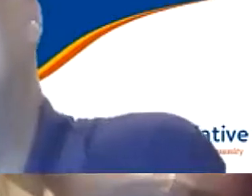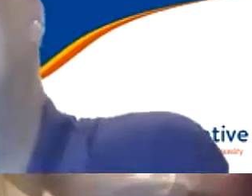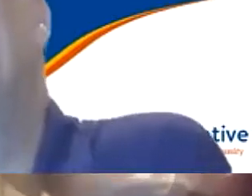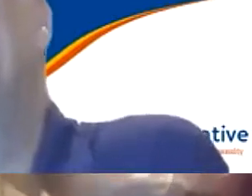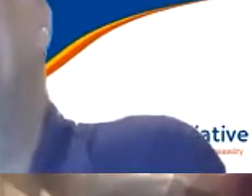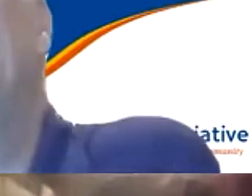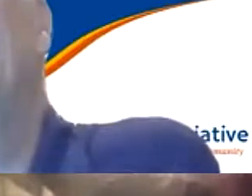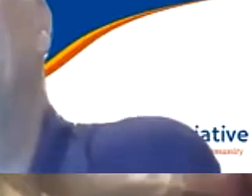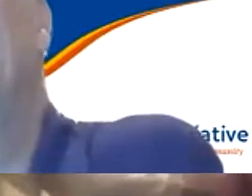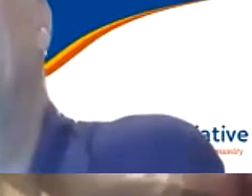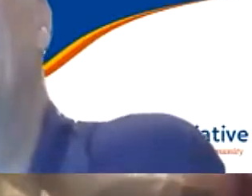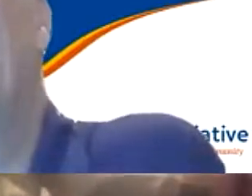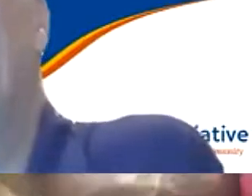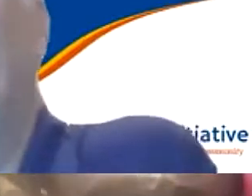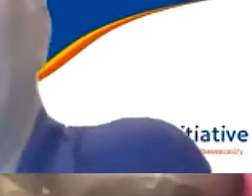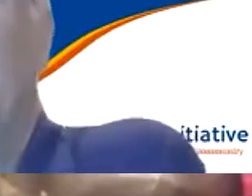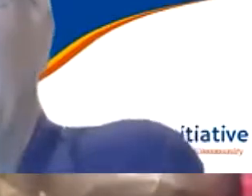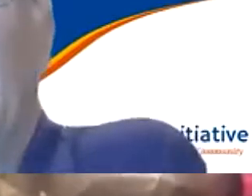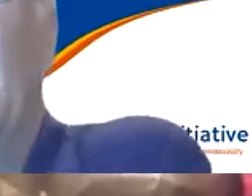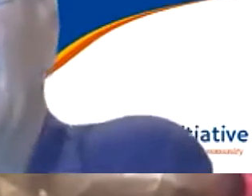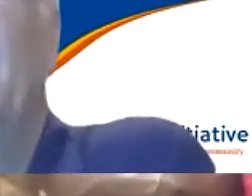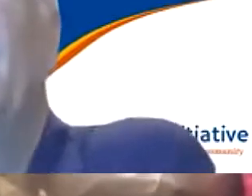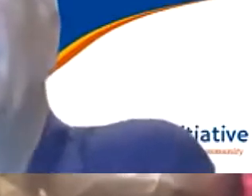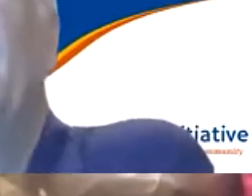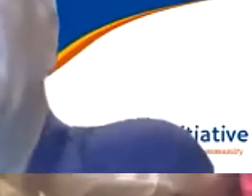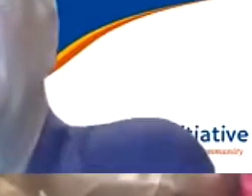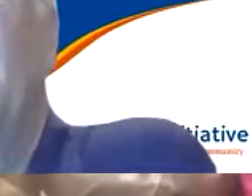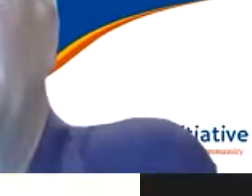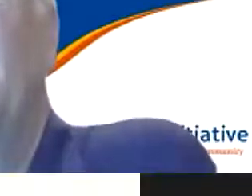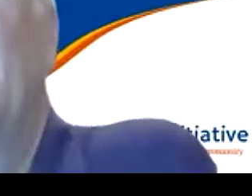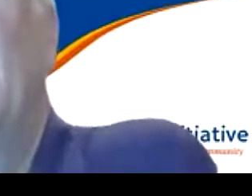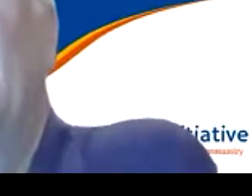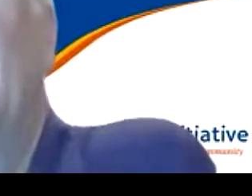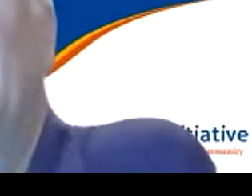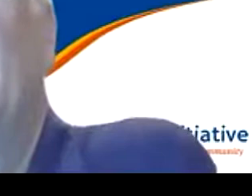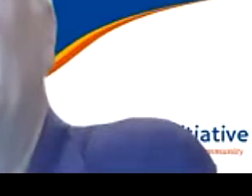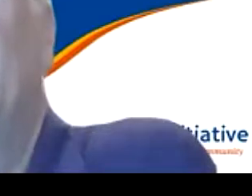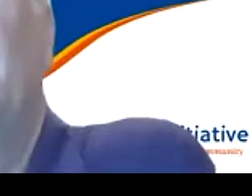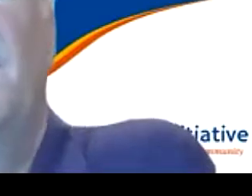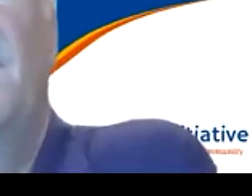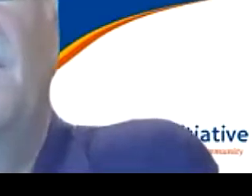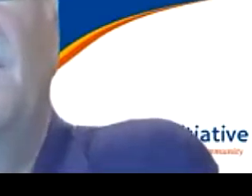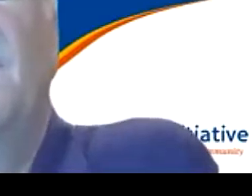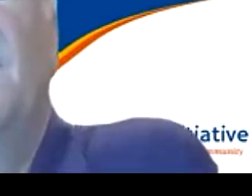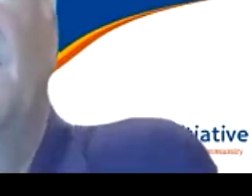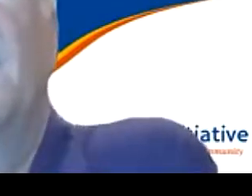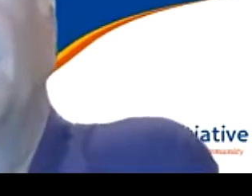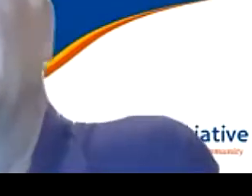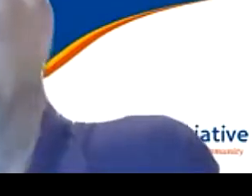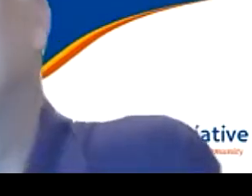están bajo licenciatura. Las regulaciones y guías no se aplican a ellos.